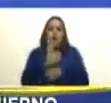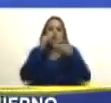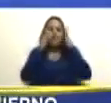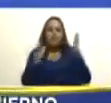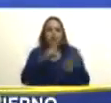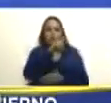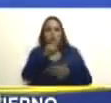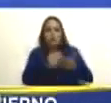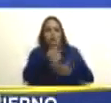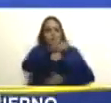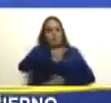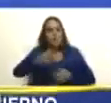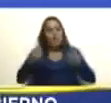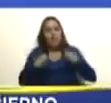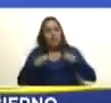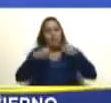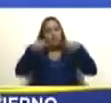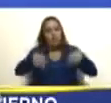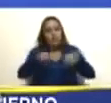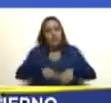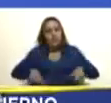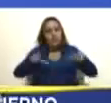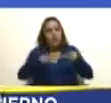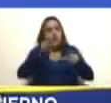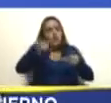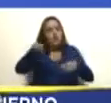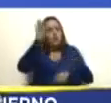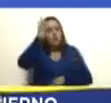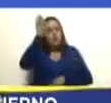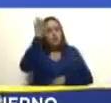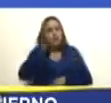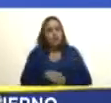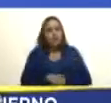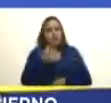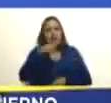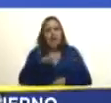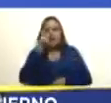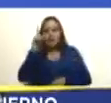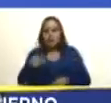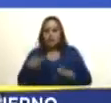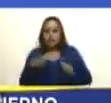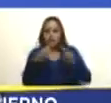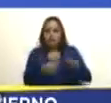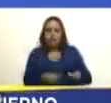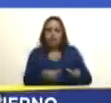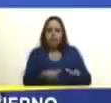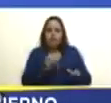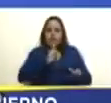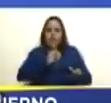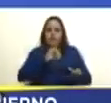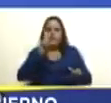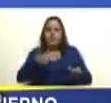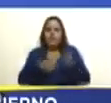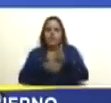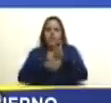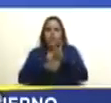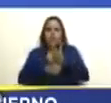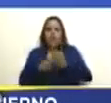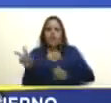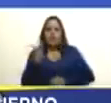a la población actual y futuro de ese territorio que incluye entre otros el otorgamiento de ciudadanía y cédula de identidad venezolana